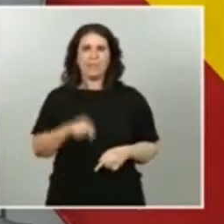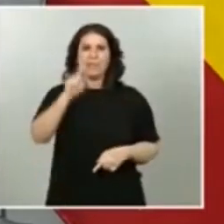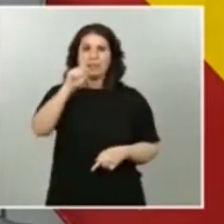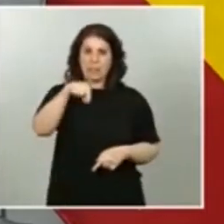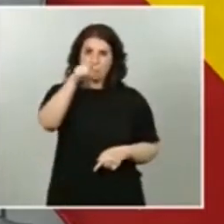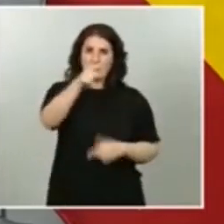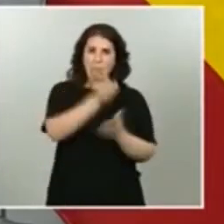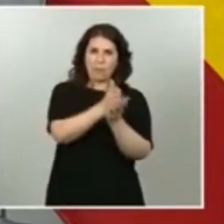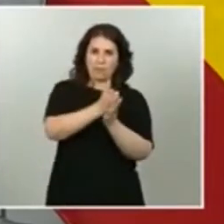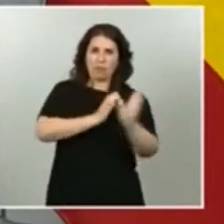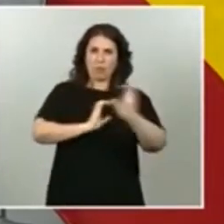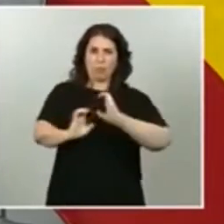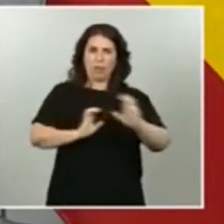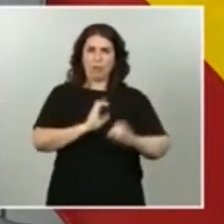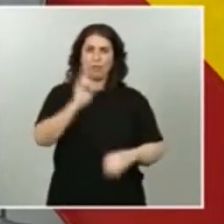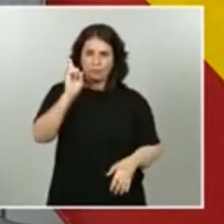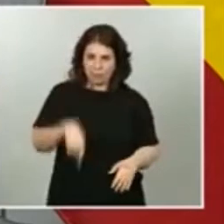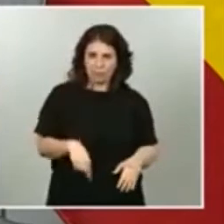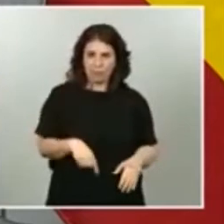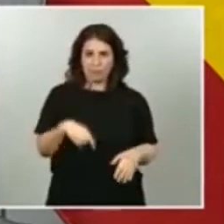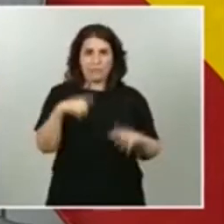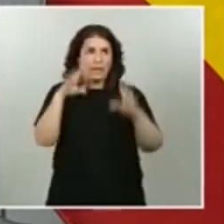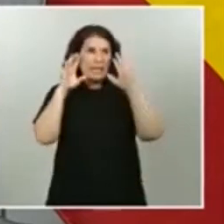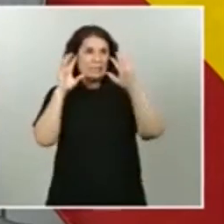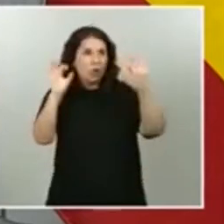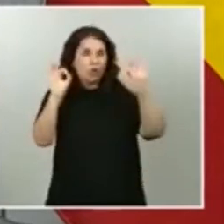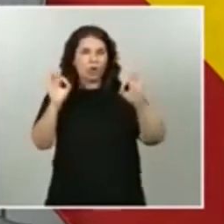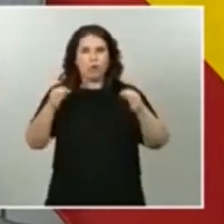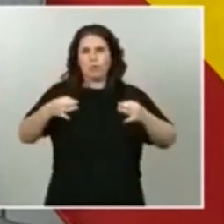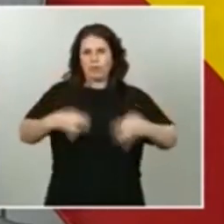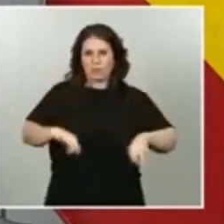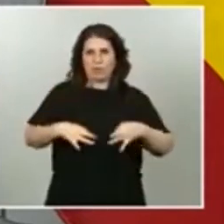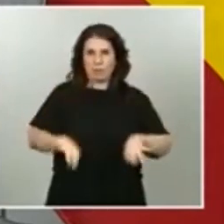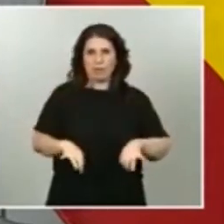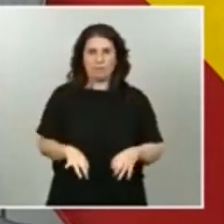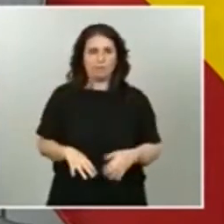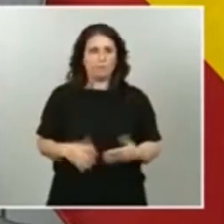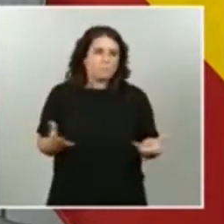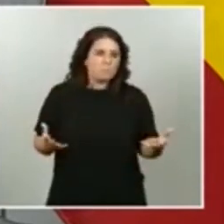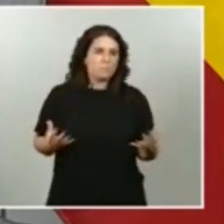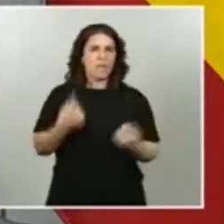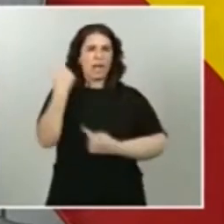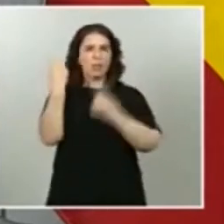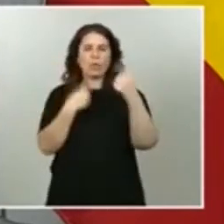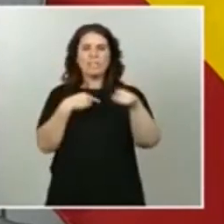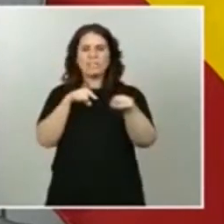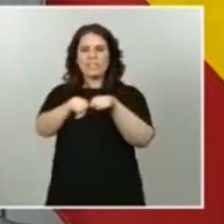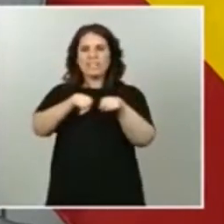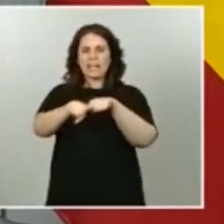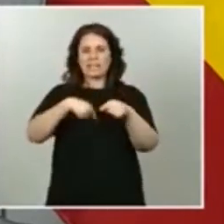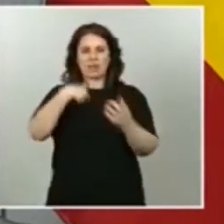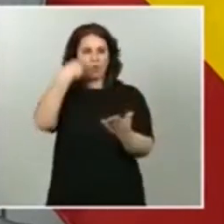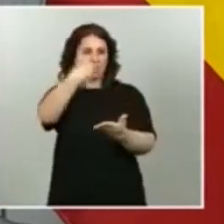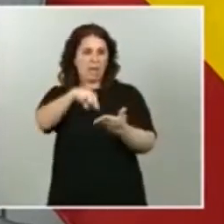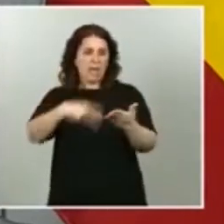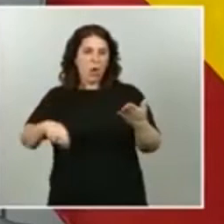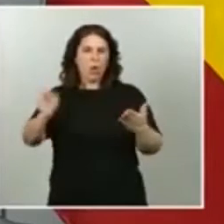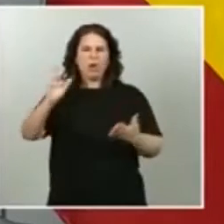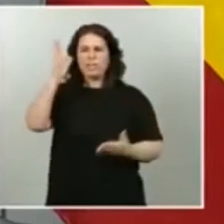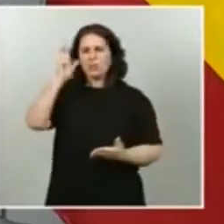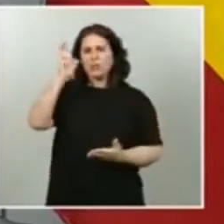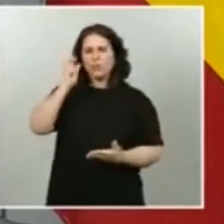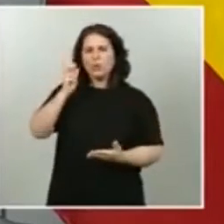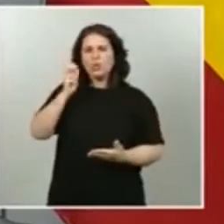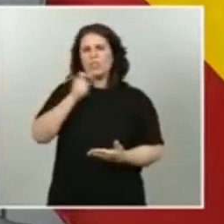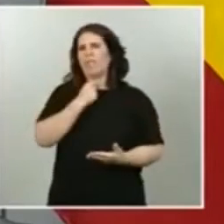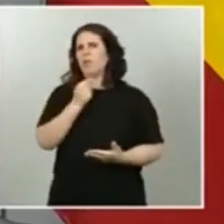eso es lógico y es normal. Y hay algunas críticas que leo y que escucho que no me gustan y que